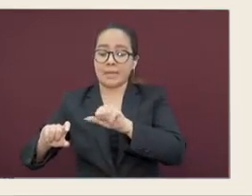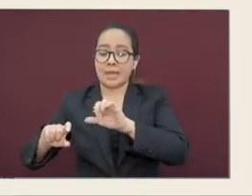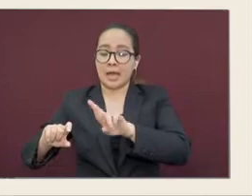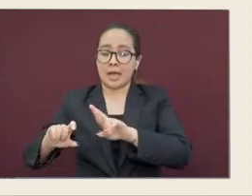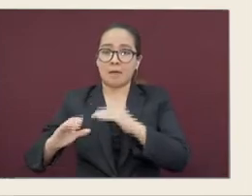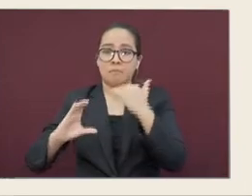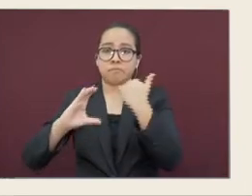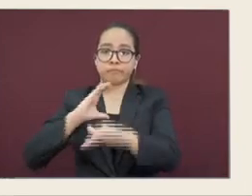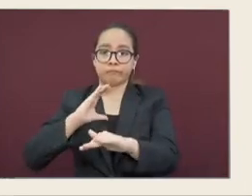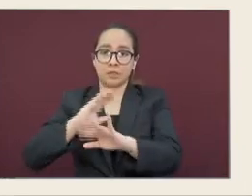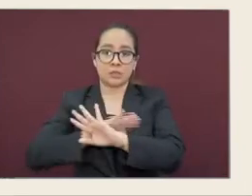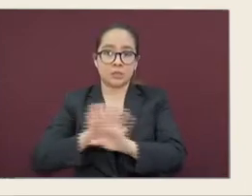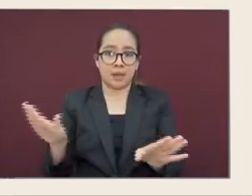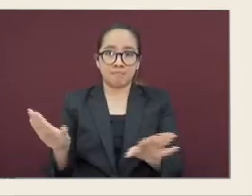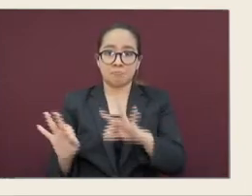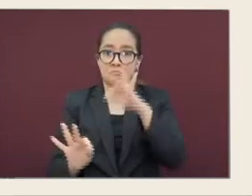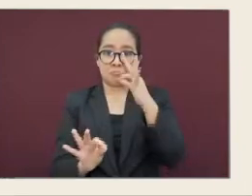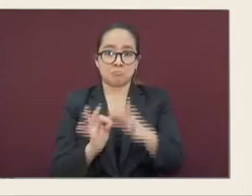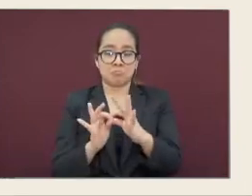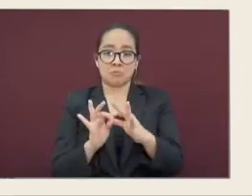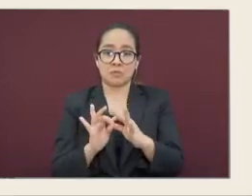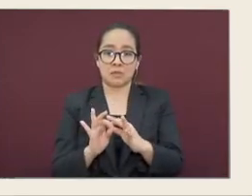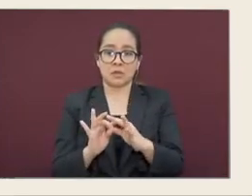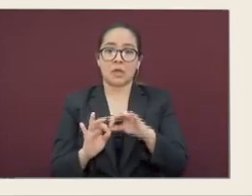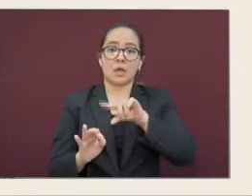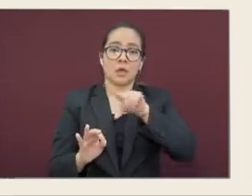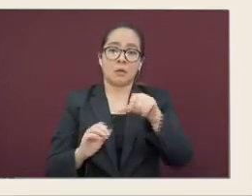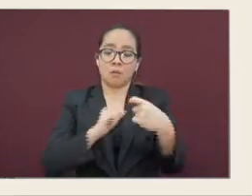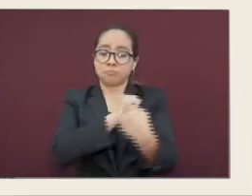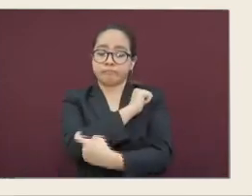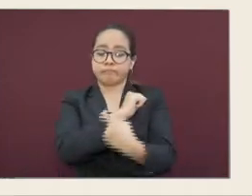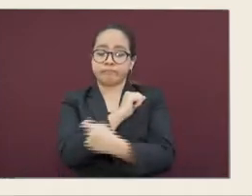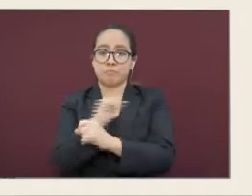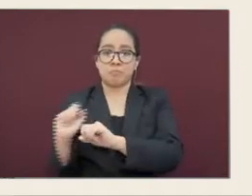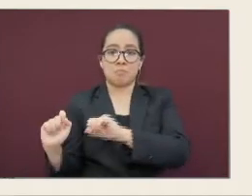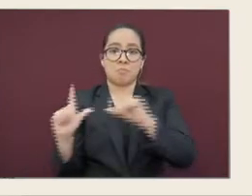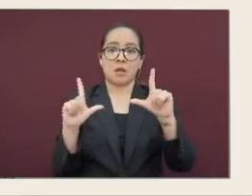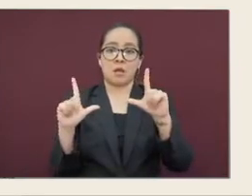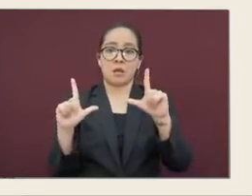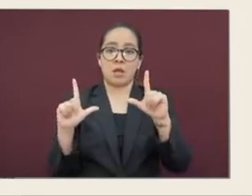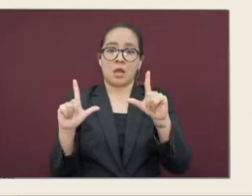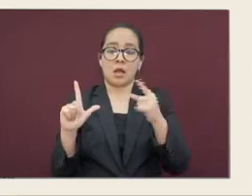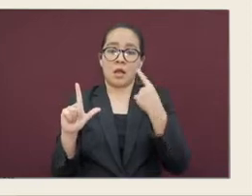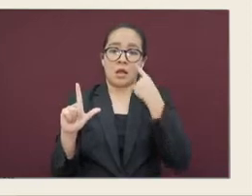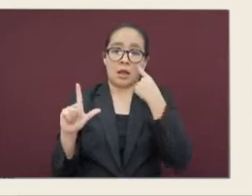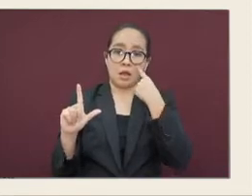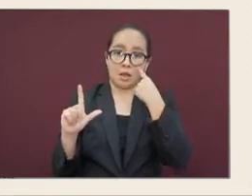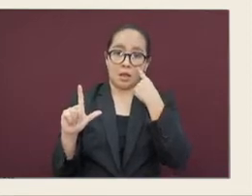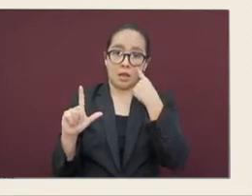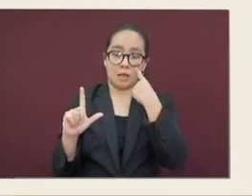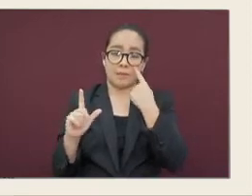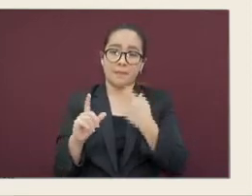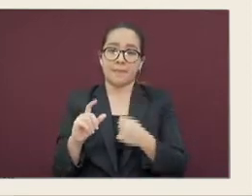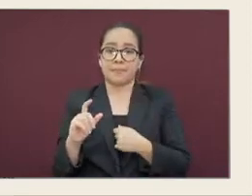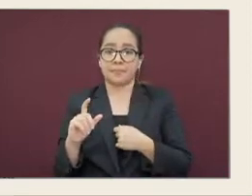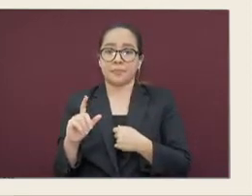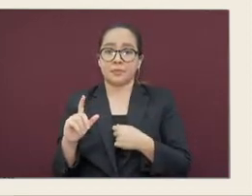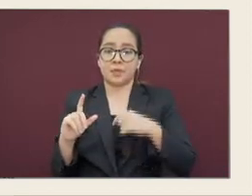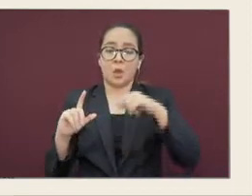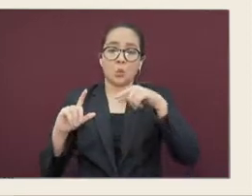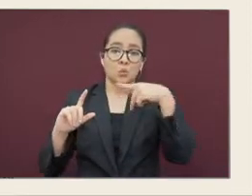Les aparece el mensaje de que se enviará lo